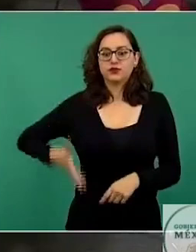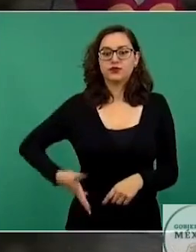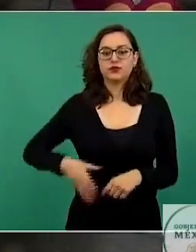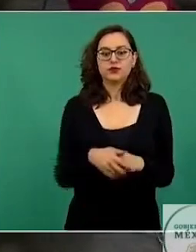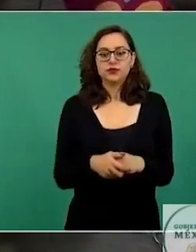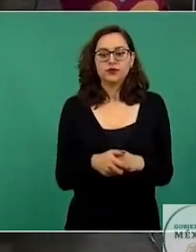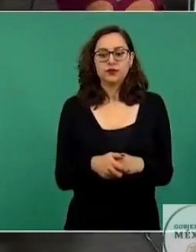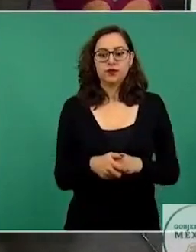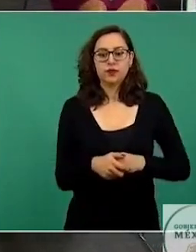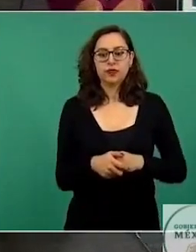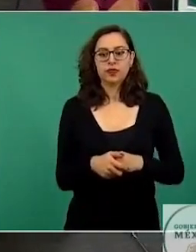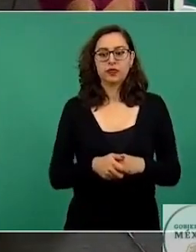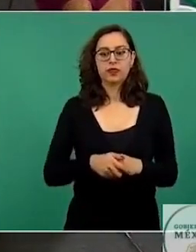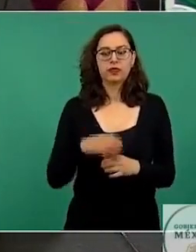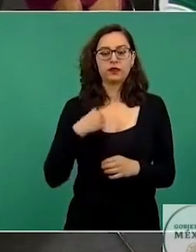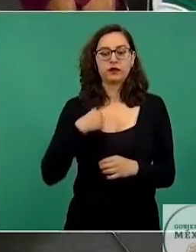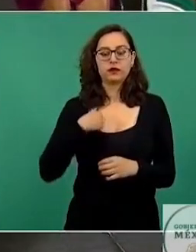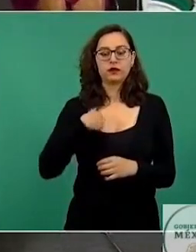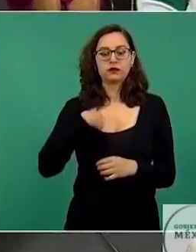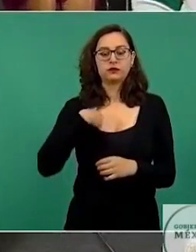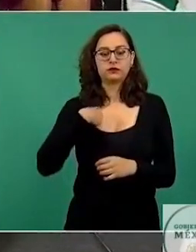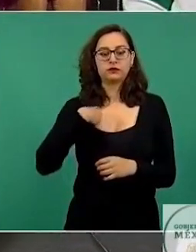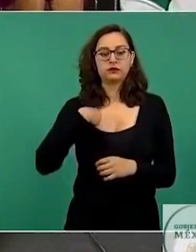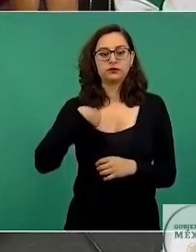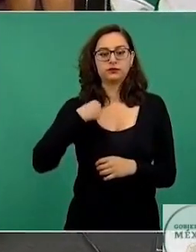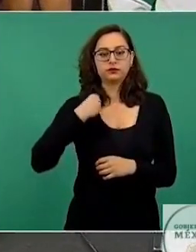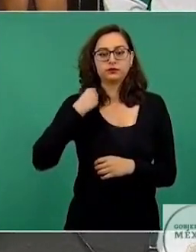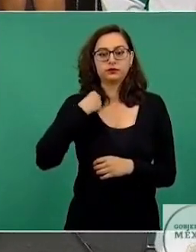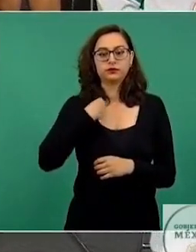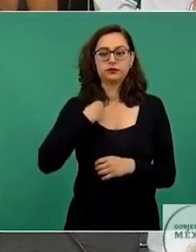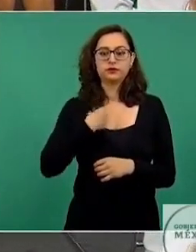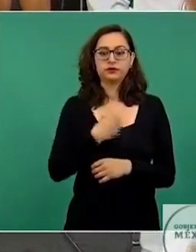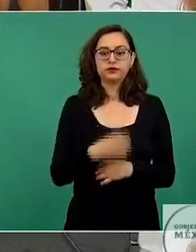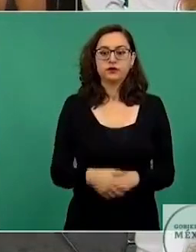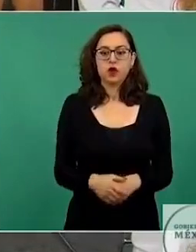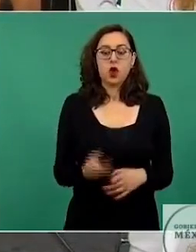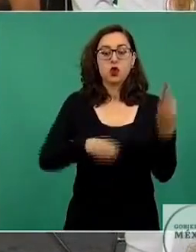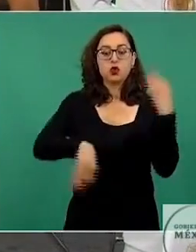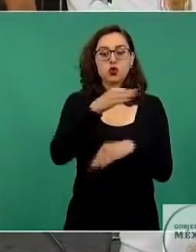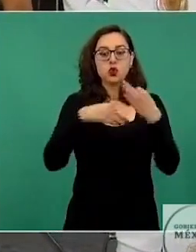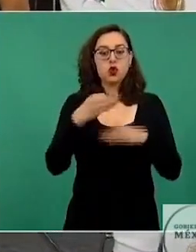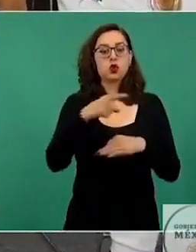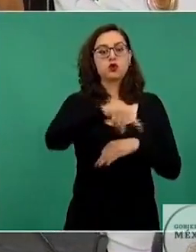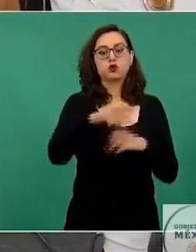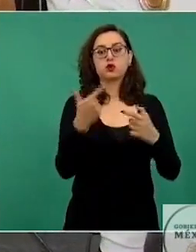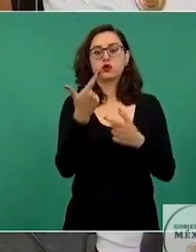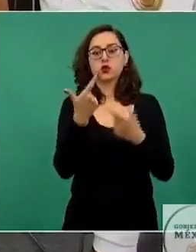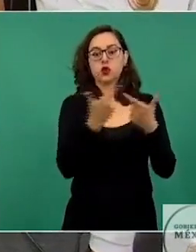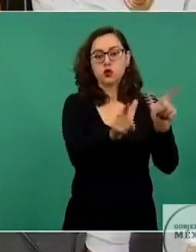delegaciones o las dos delegaciones que participaron